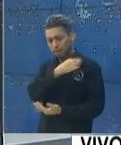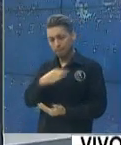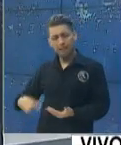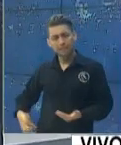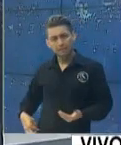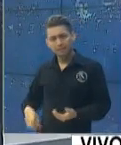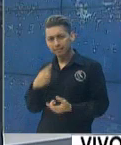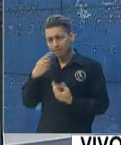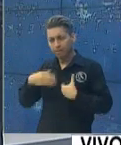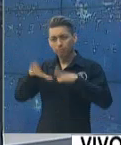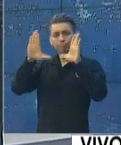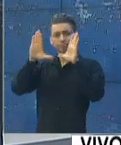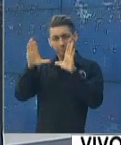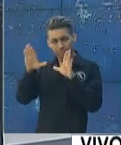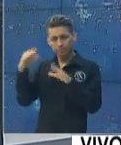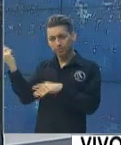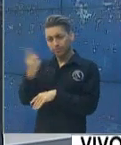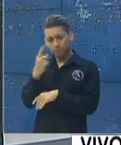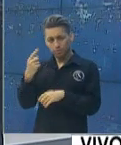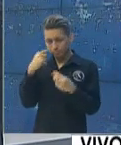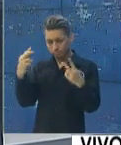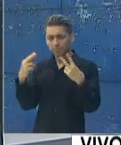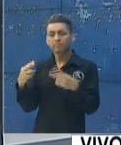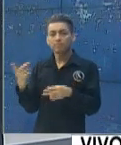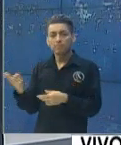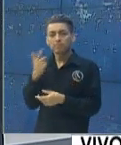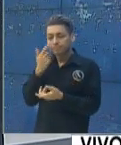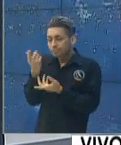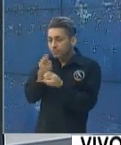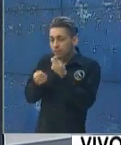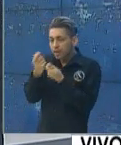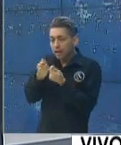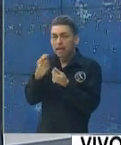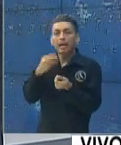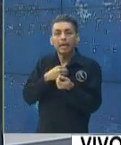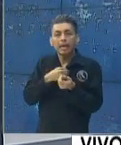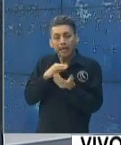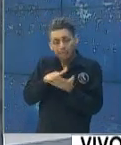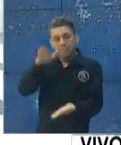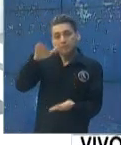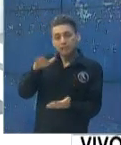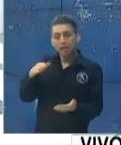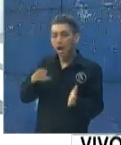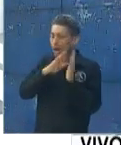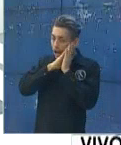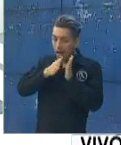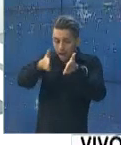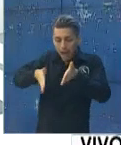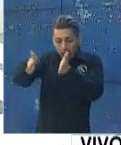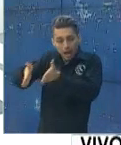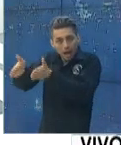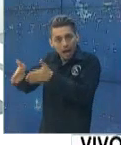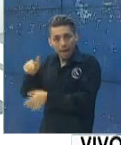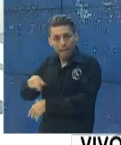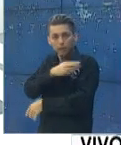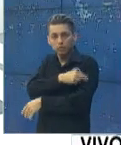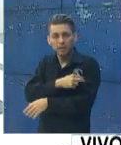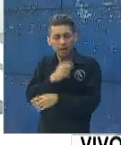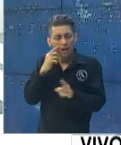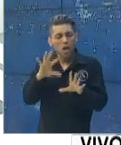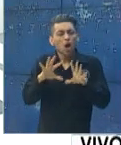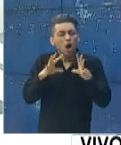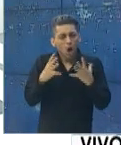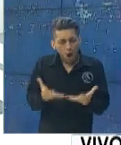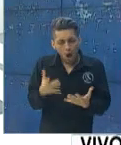dijo en la cadena precisamente de esta inversión para aumentar el número de camas, decía él. ¿Con qué efecto va a tener